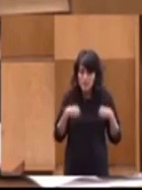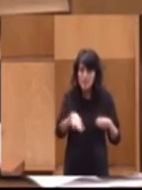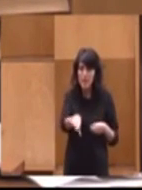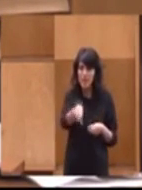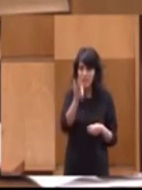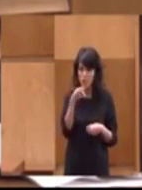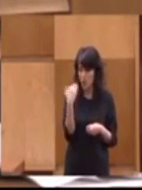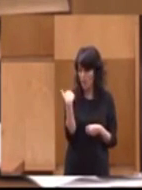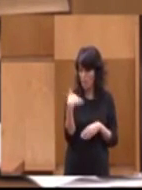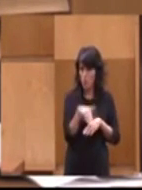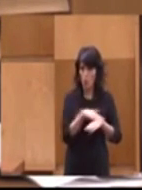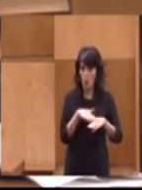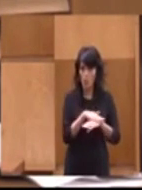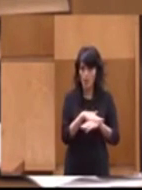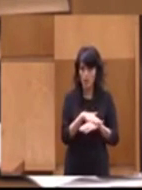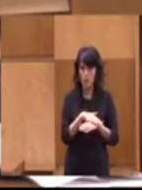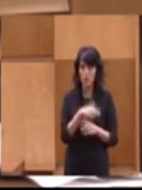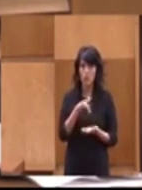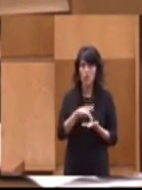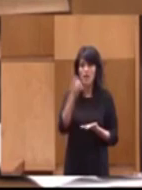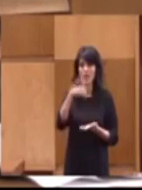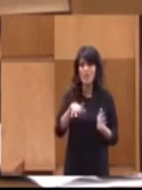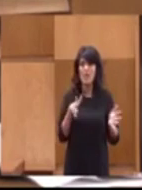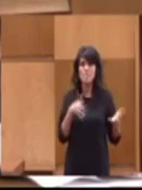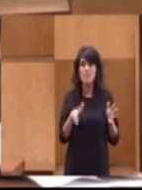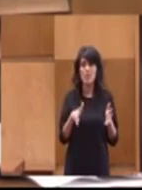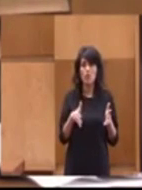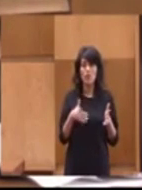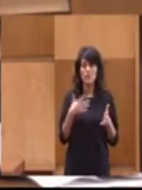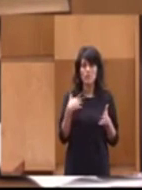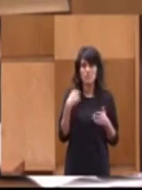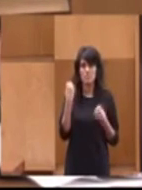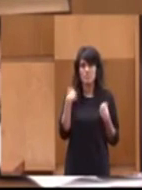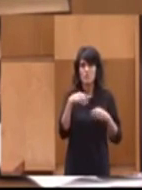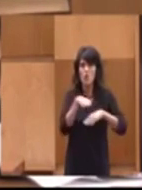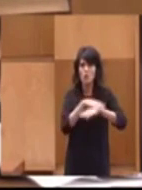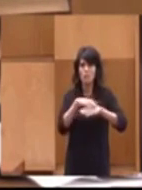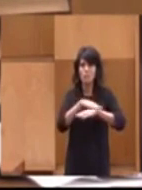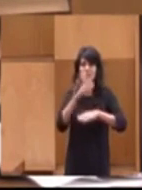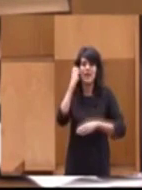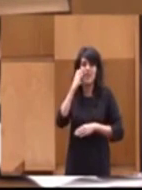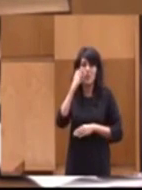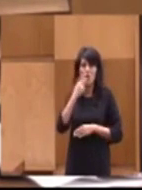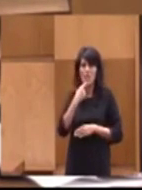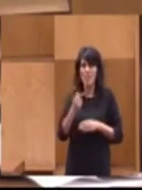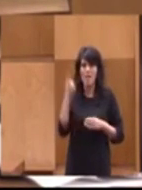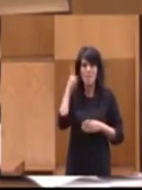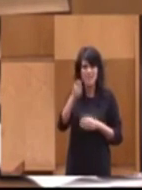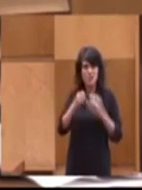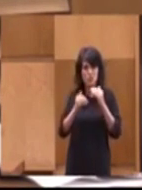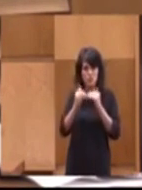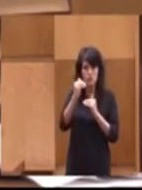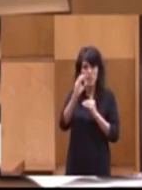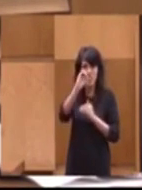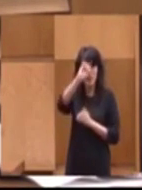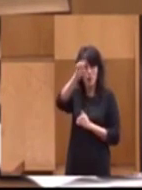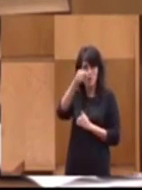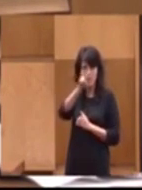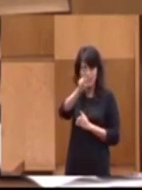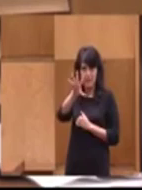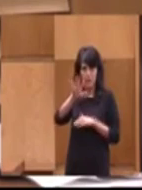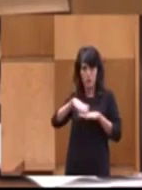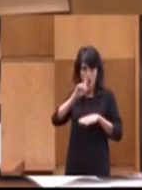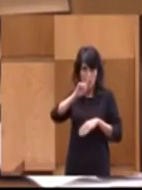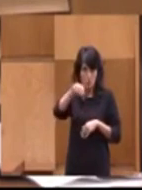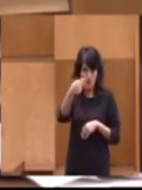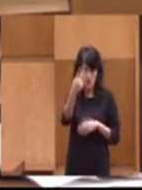tomado recientemente el Gobierno, también el miércoles conocimos la decisión del Gobierno del señor Rajoy de subir las pensiones el 0,25% para